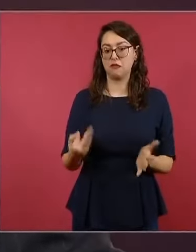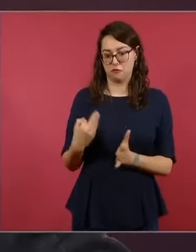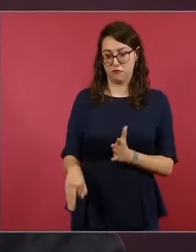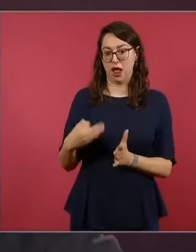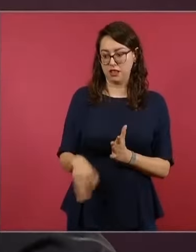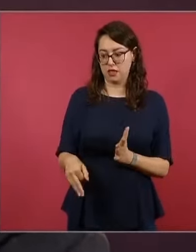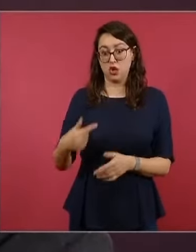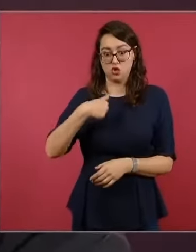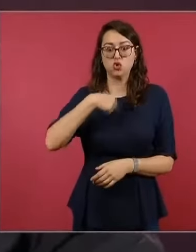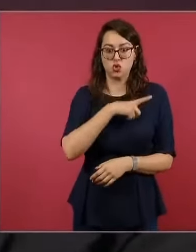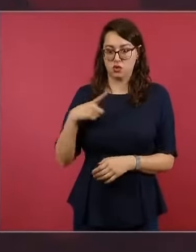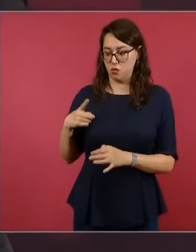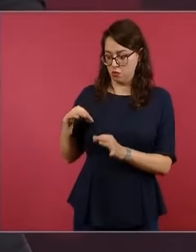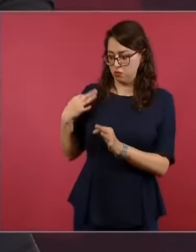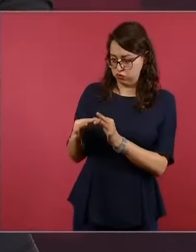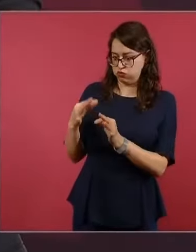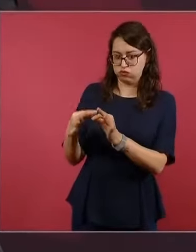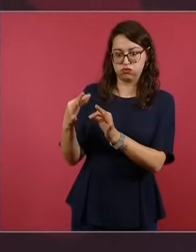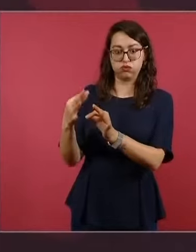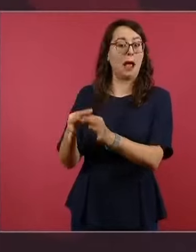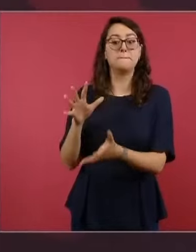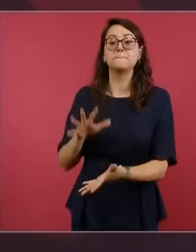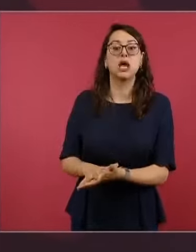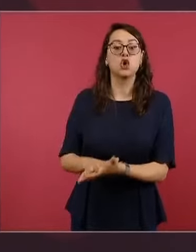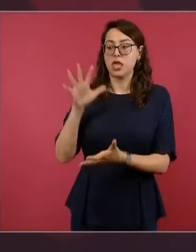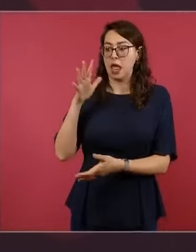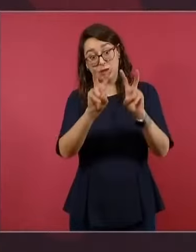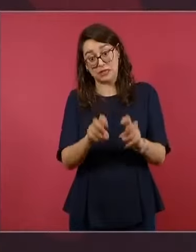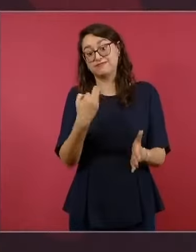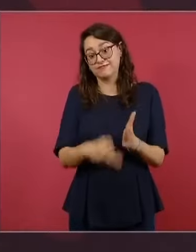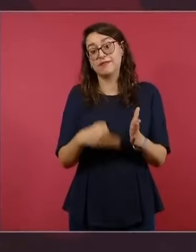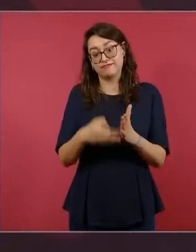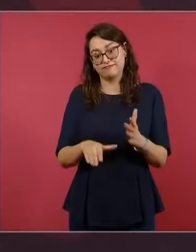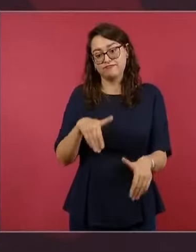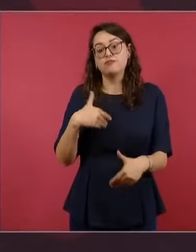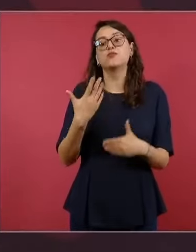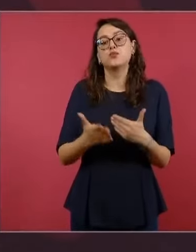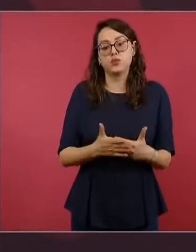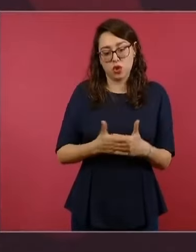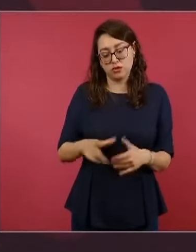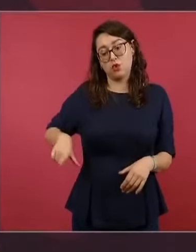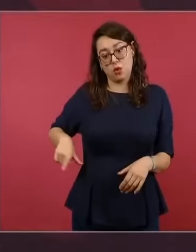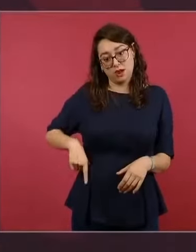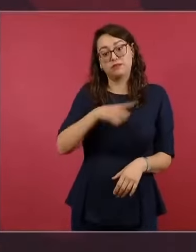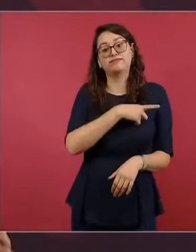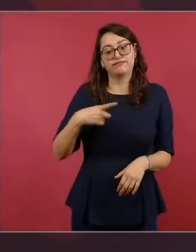concluir, casi todos, todos, todos, todos. Afortunadamente